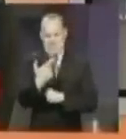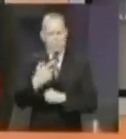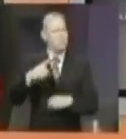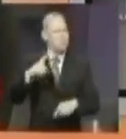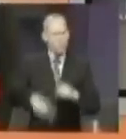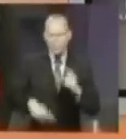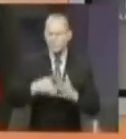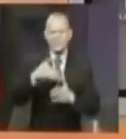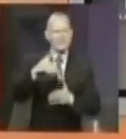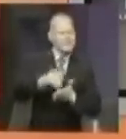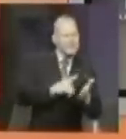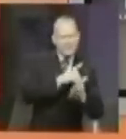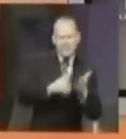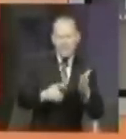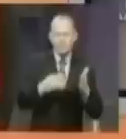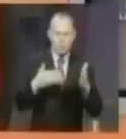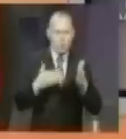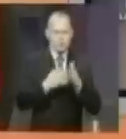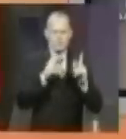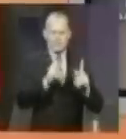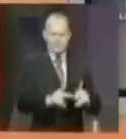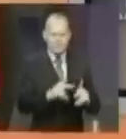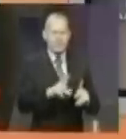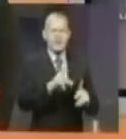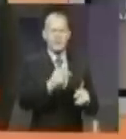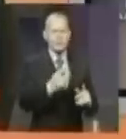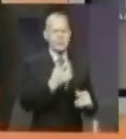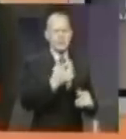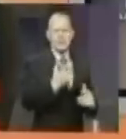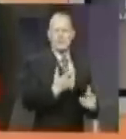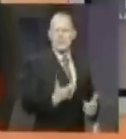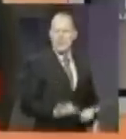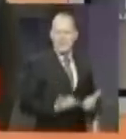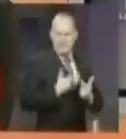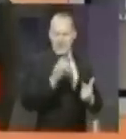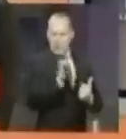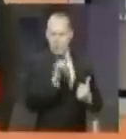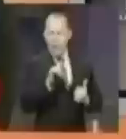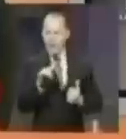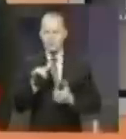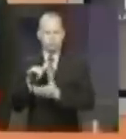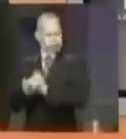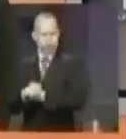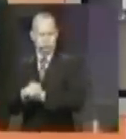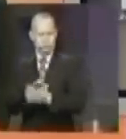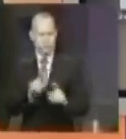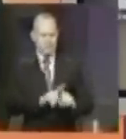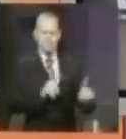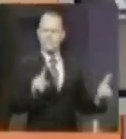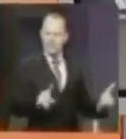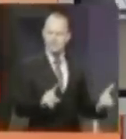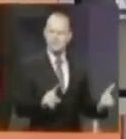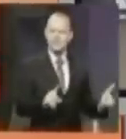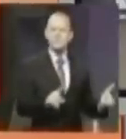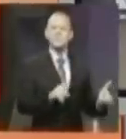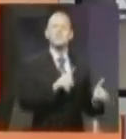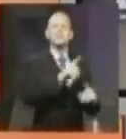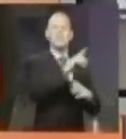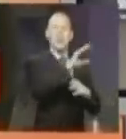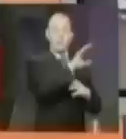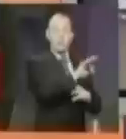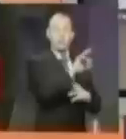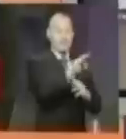estar discriminando contra personas que no tienen estilos de vida tradicionales. Y en tercer lugar, porque si eso se le base a rango constitucional, la resolución 99,